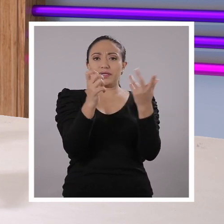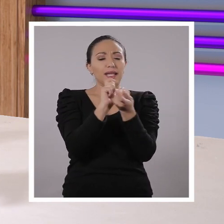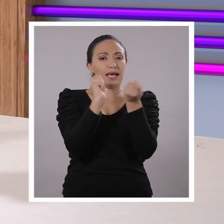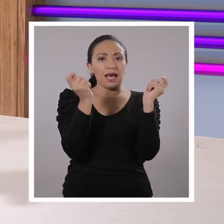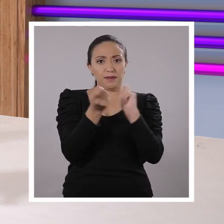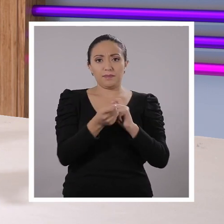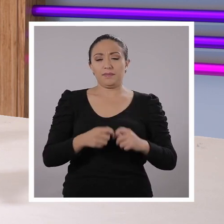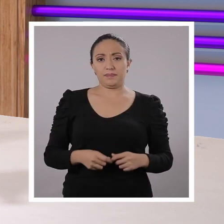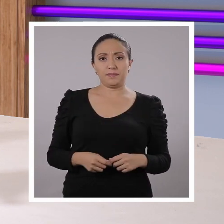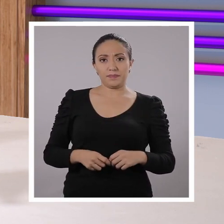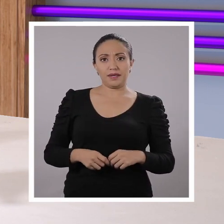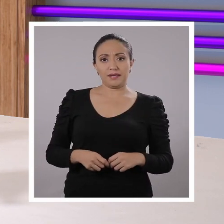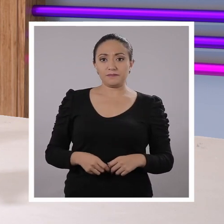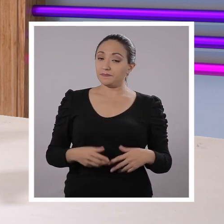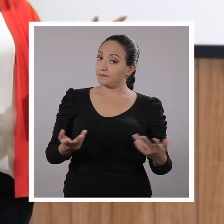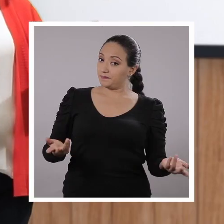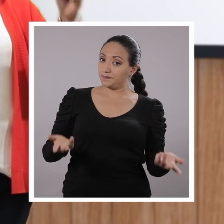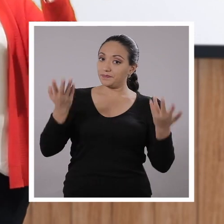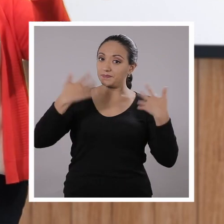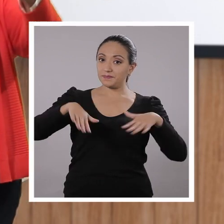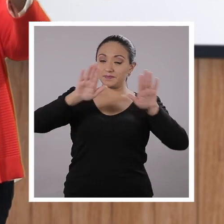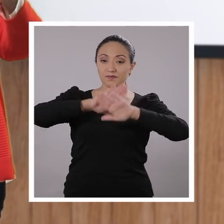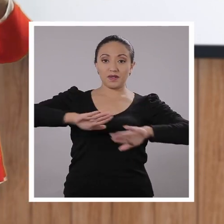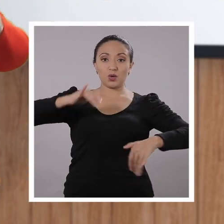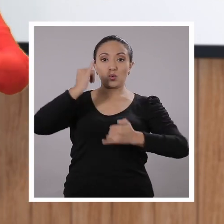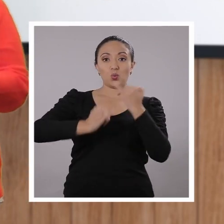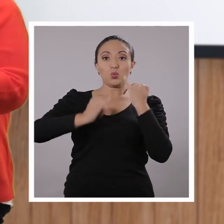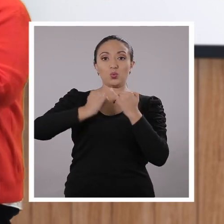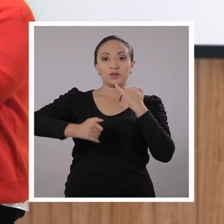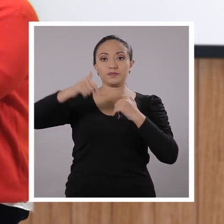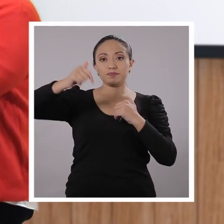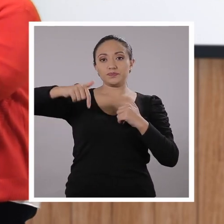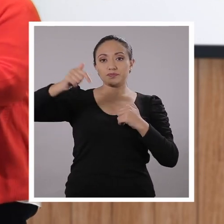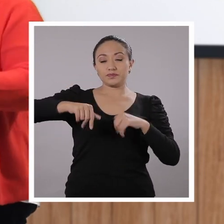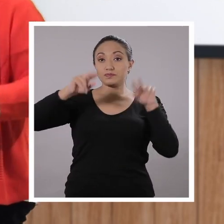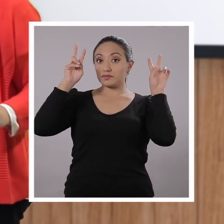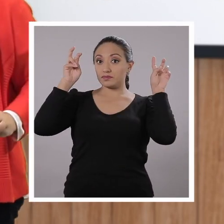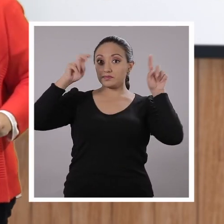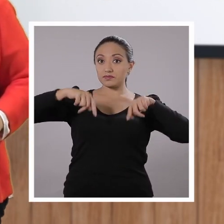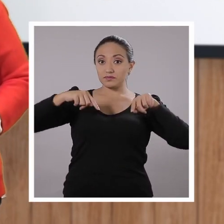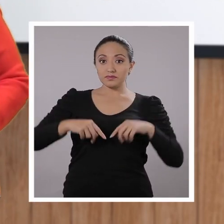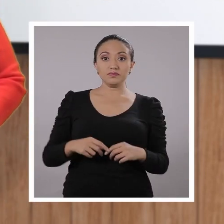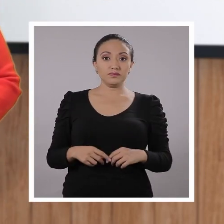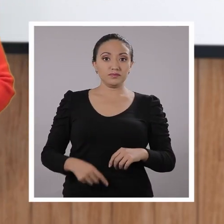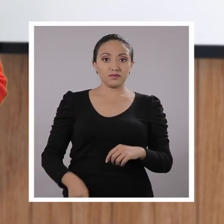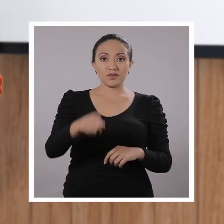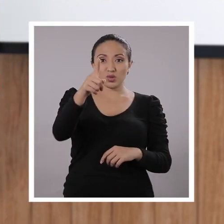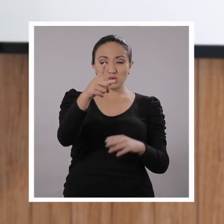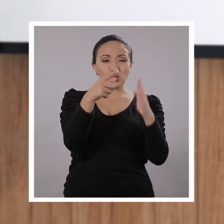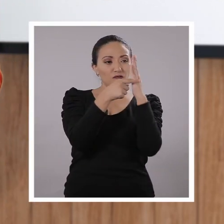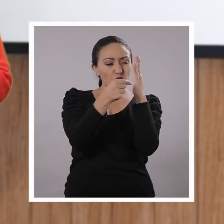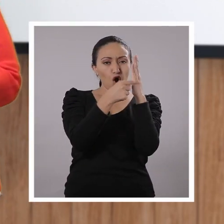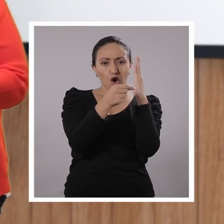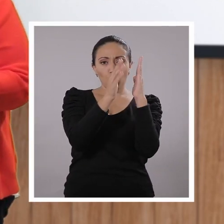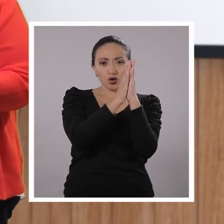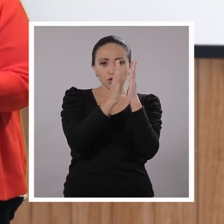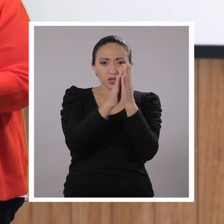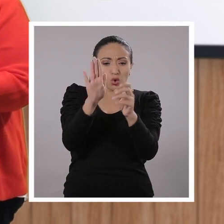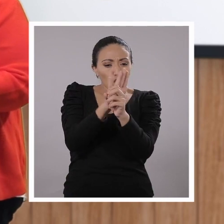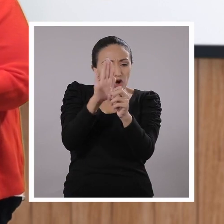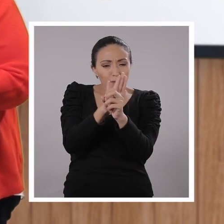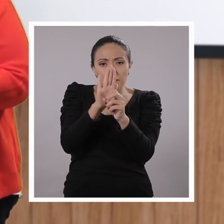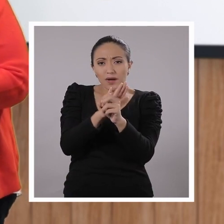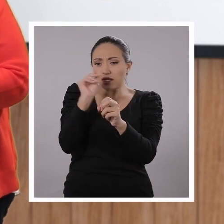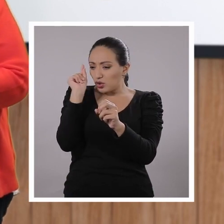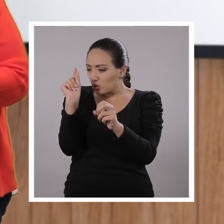transformarla, para cambiarla. Y hemos llegado a la última parte de nuestro manual. Espero que su manual